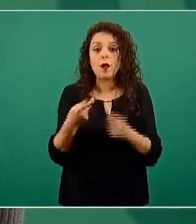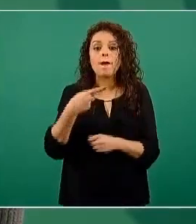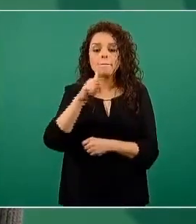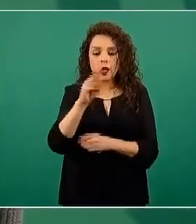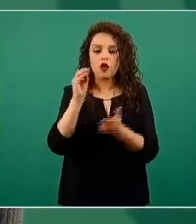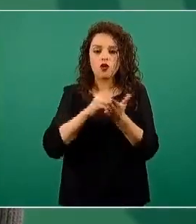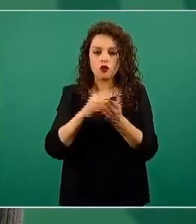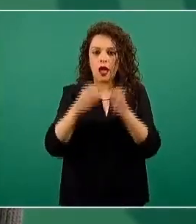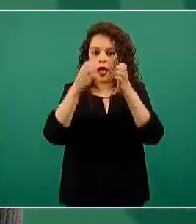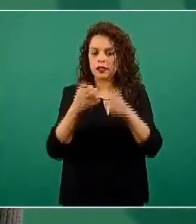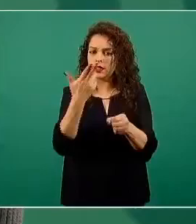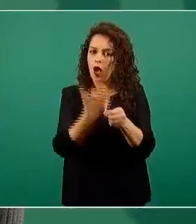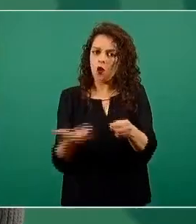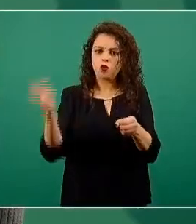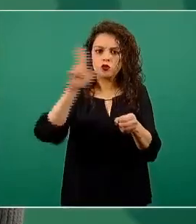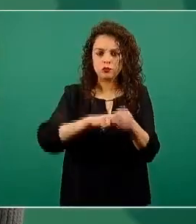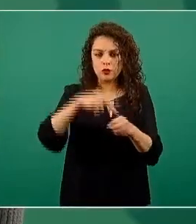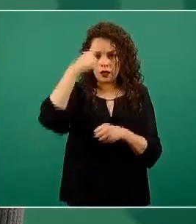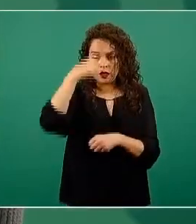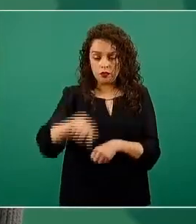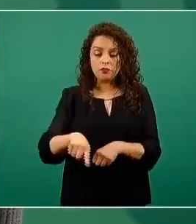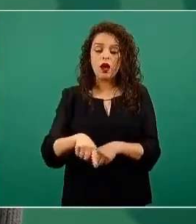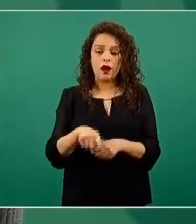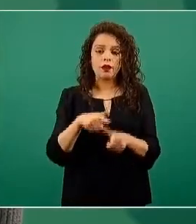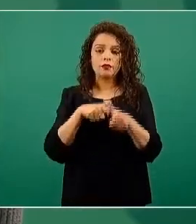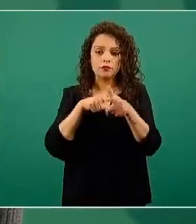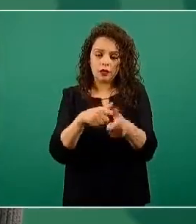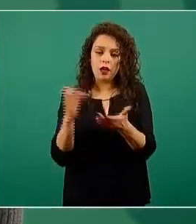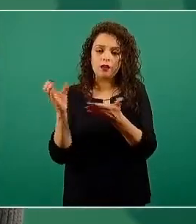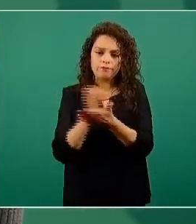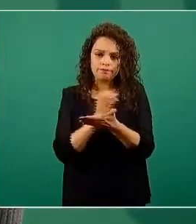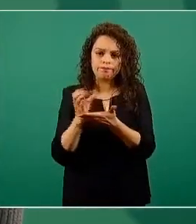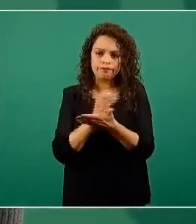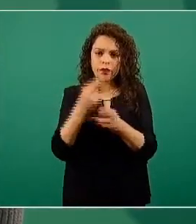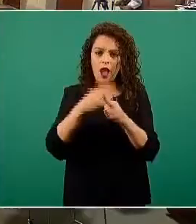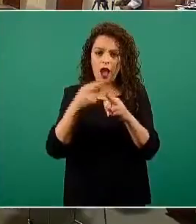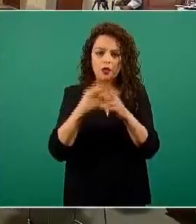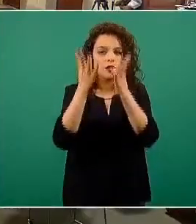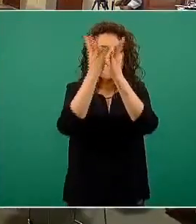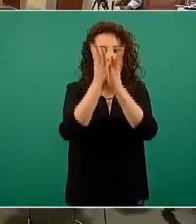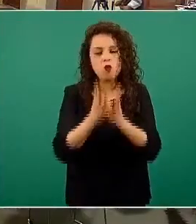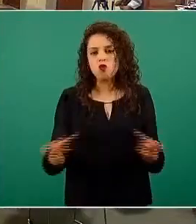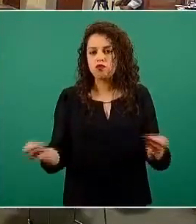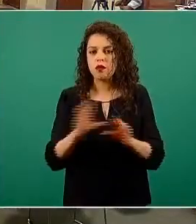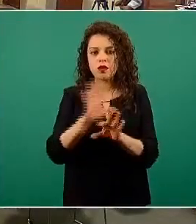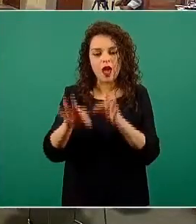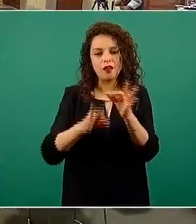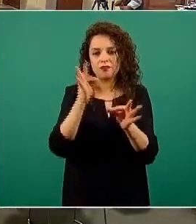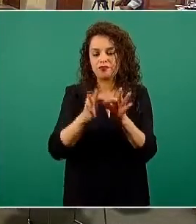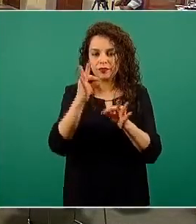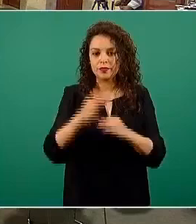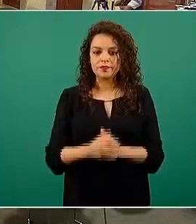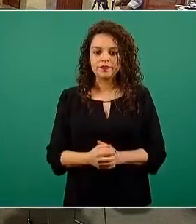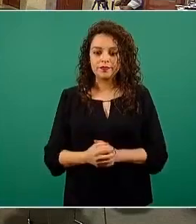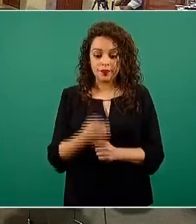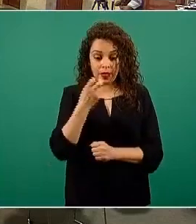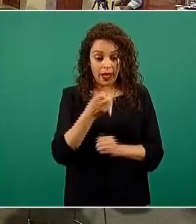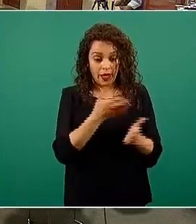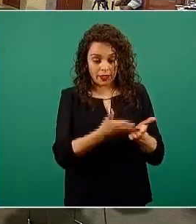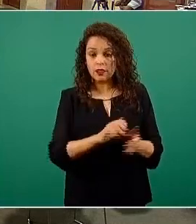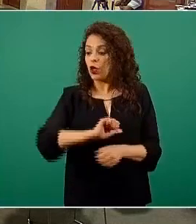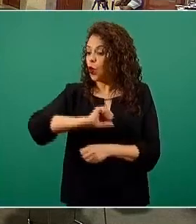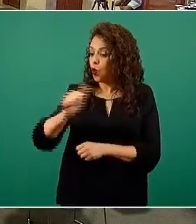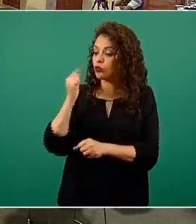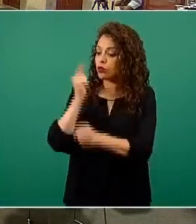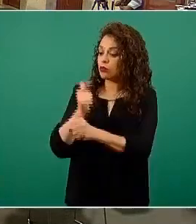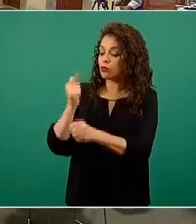para poder, lógicamente, terminar su recuperación total. A esta persona se identificaron otros dos casos que